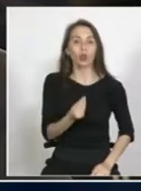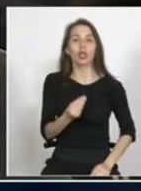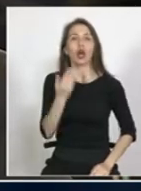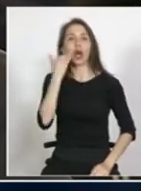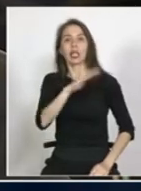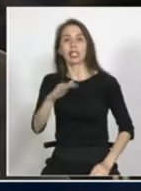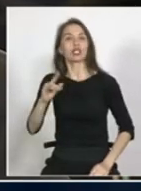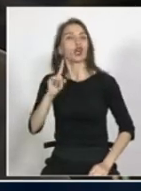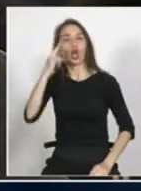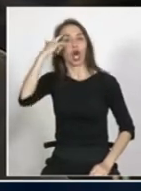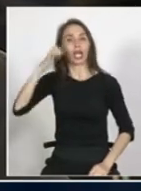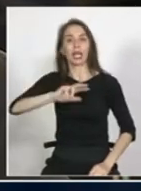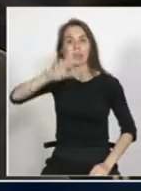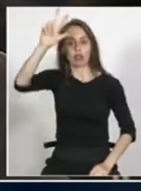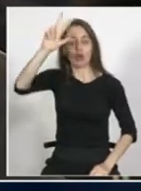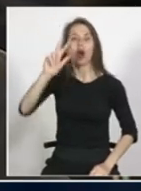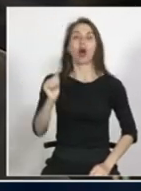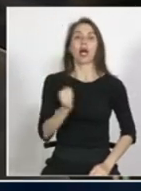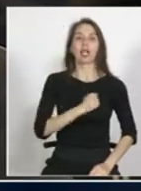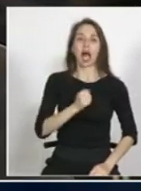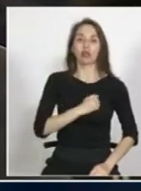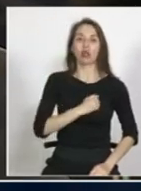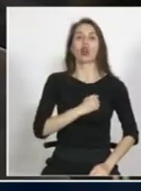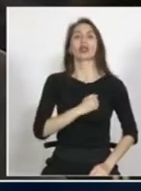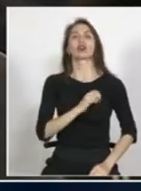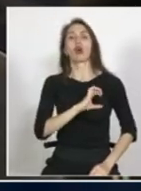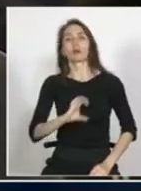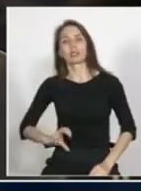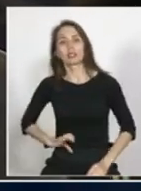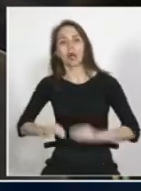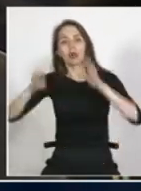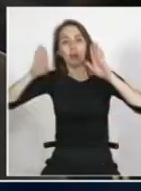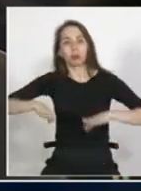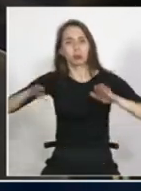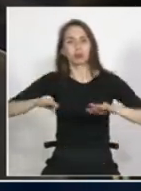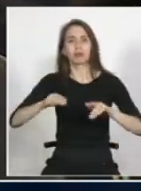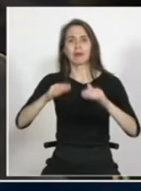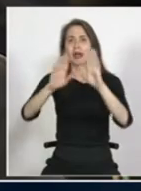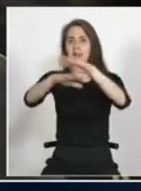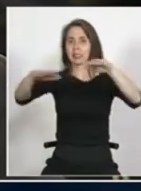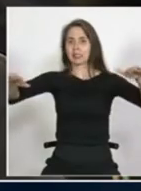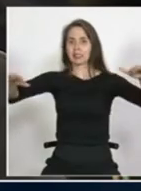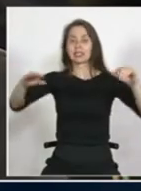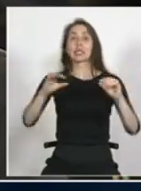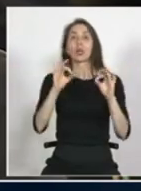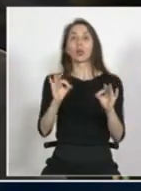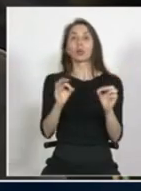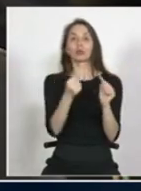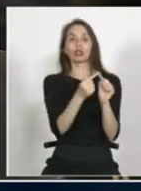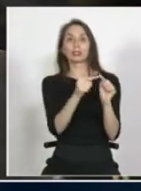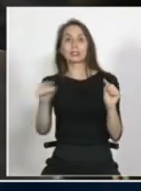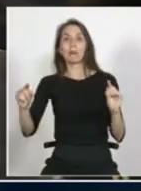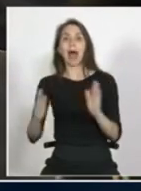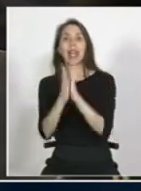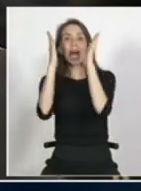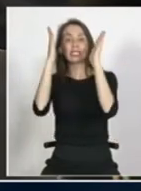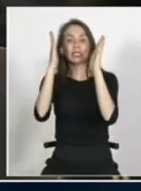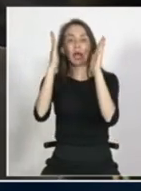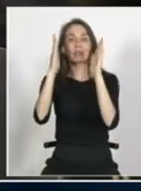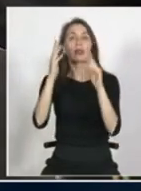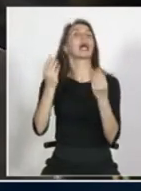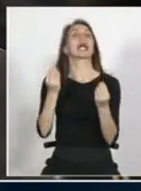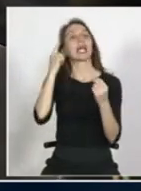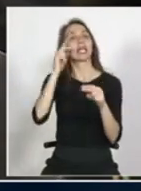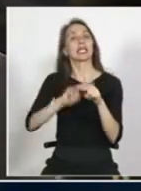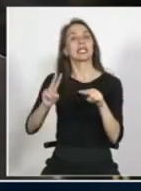autodenominados ateos cristianos católicos etc. musulmanes también entonces para la Semana Santa hicimos el día de la reflexión